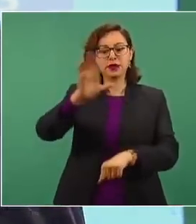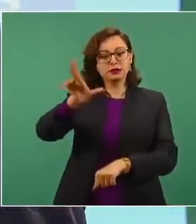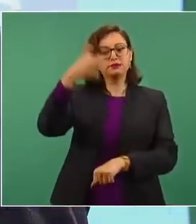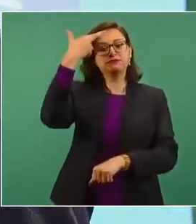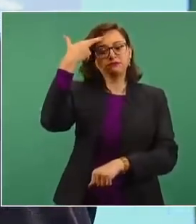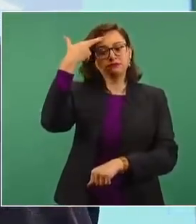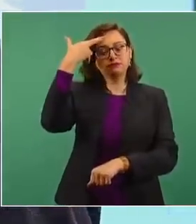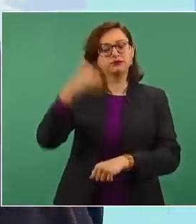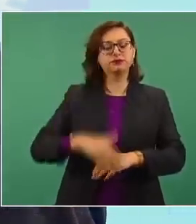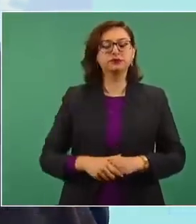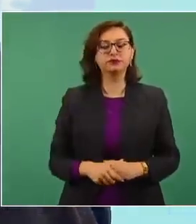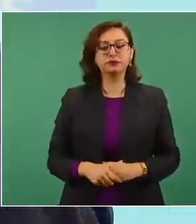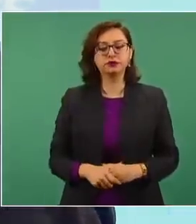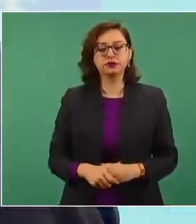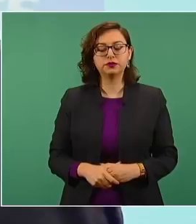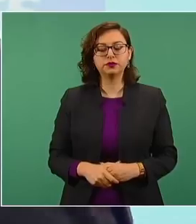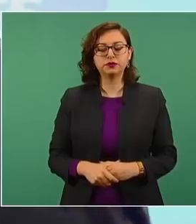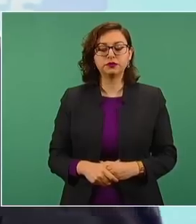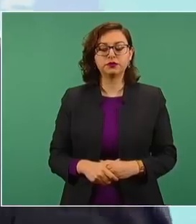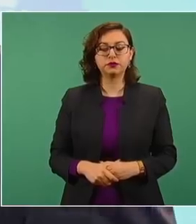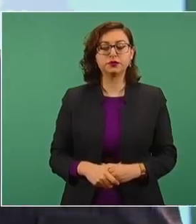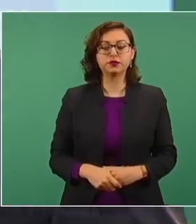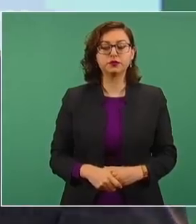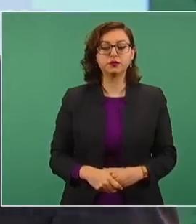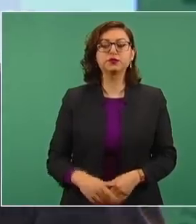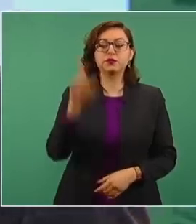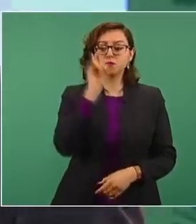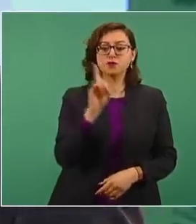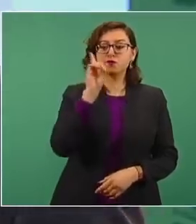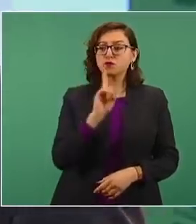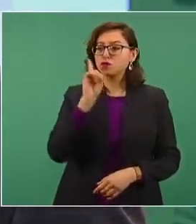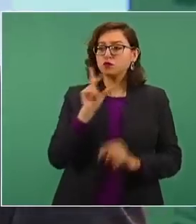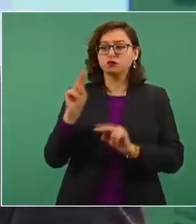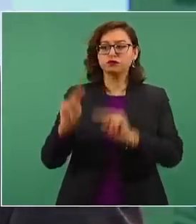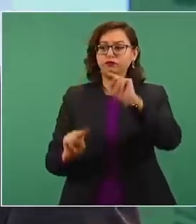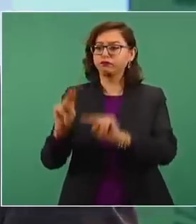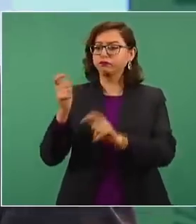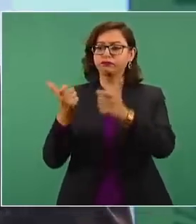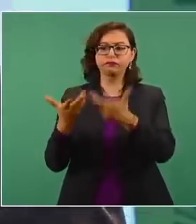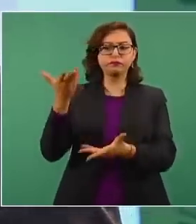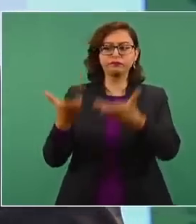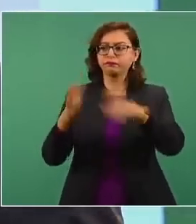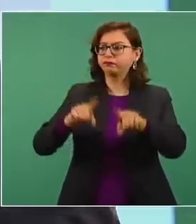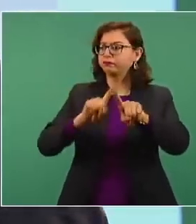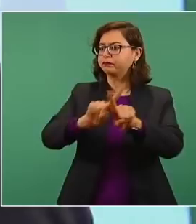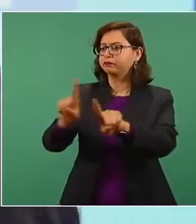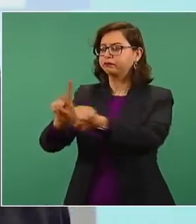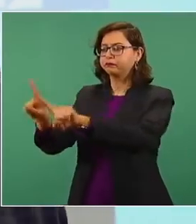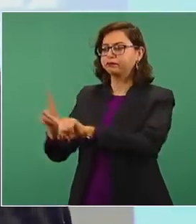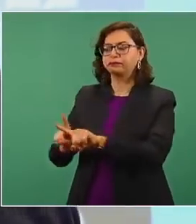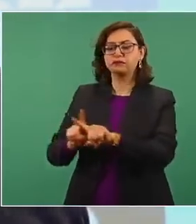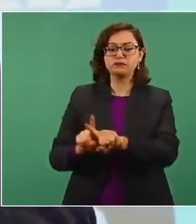Mujeres de todas las mujeres, clases sociales, de todas las